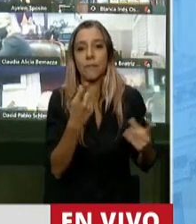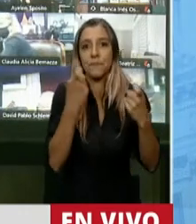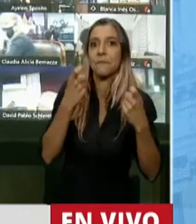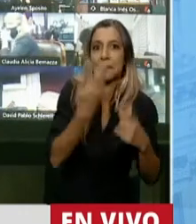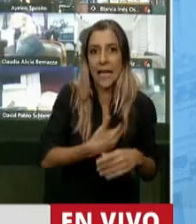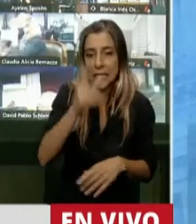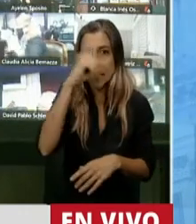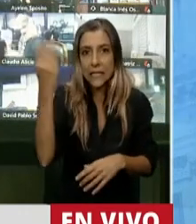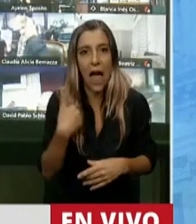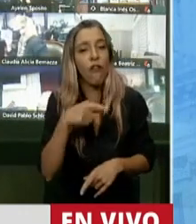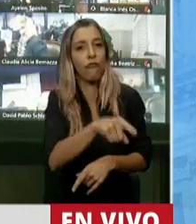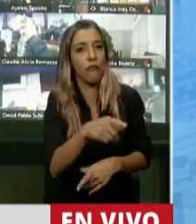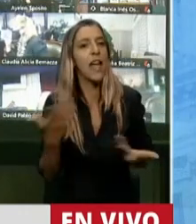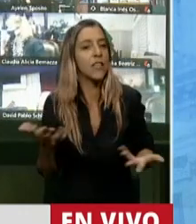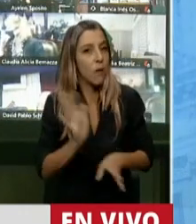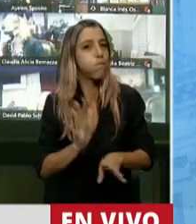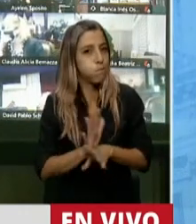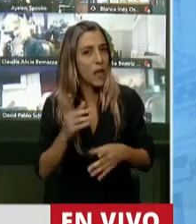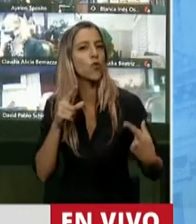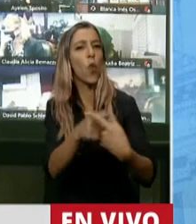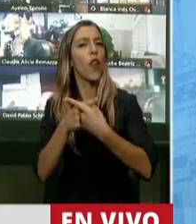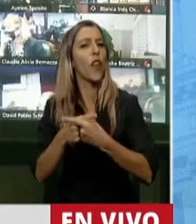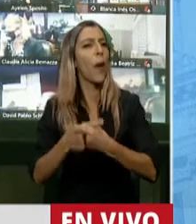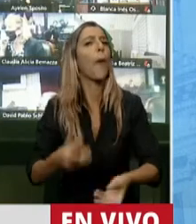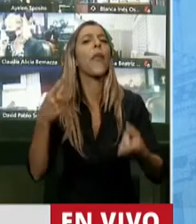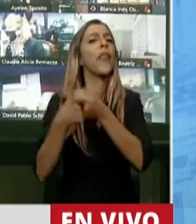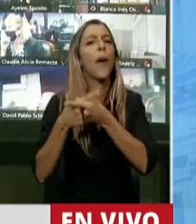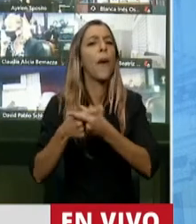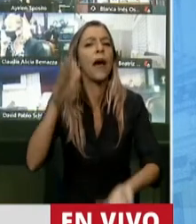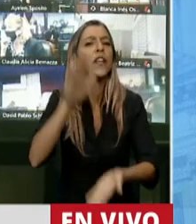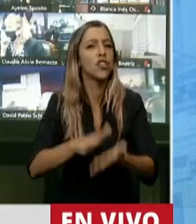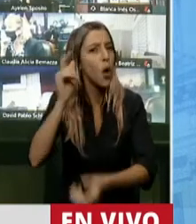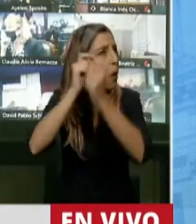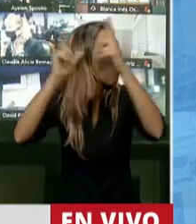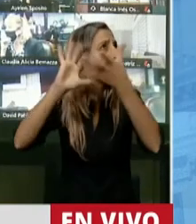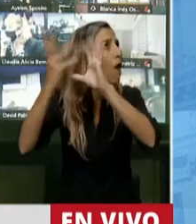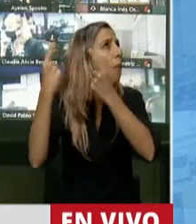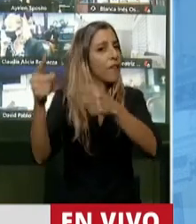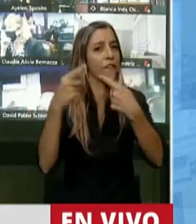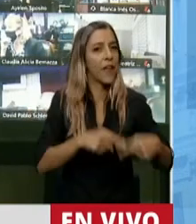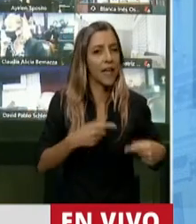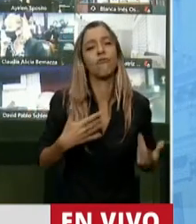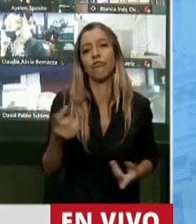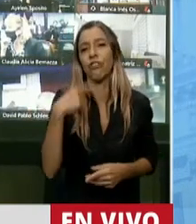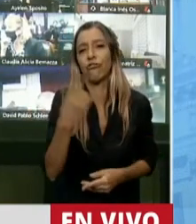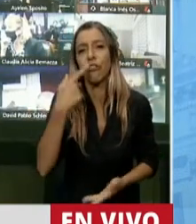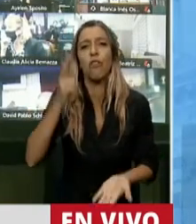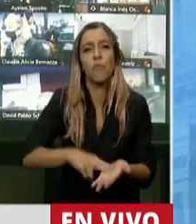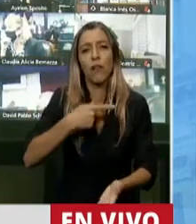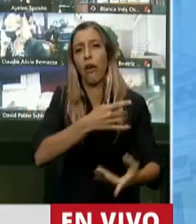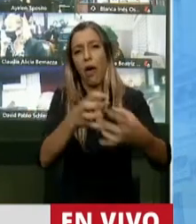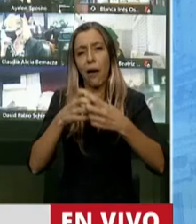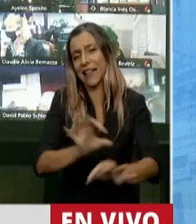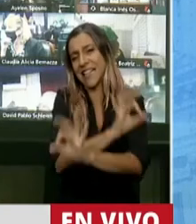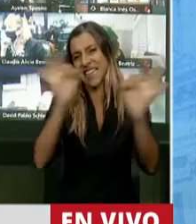debate ideológico. No estamos discutiendo un impuesto, estamos faltando la verdad si decimos que estamos discutiendo un impuesto. Nos estamos perdiendo una